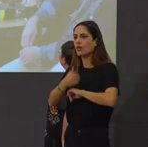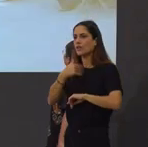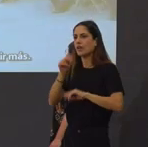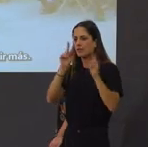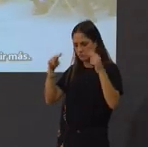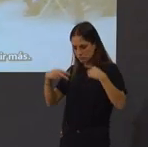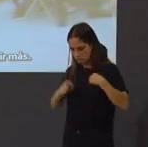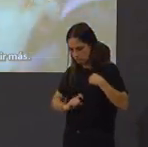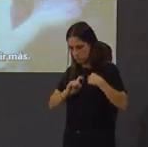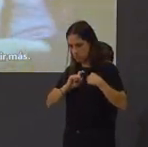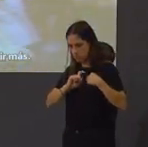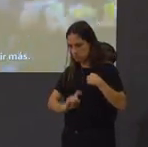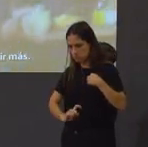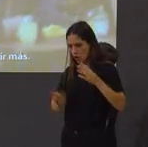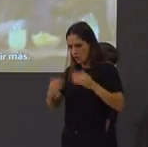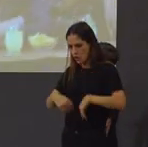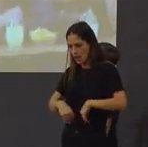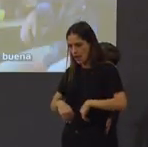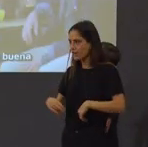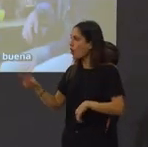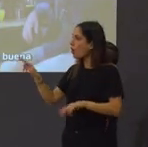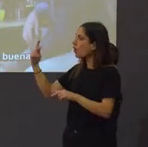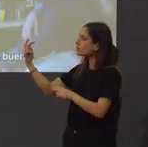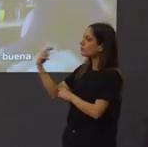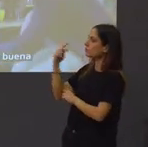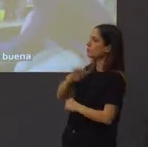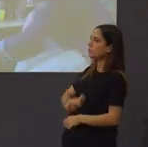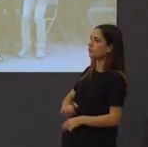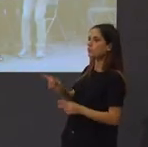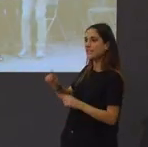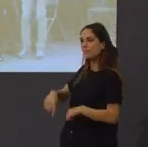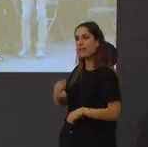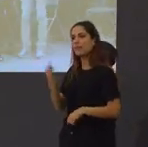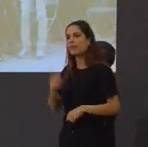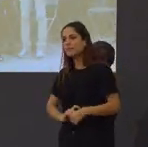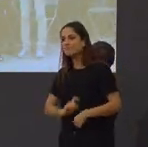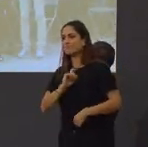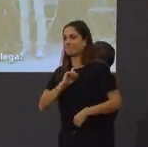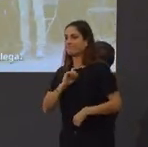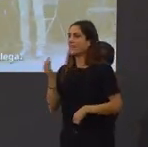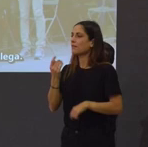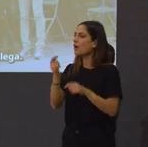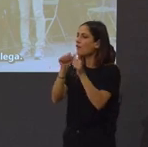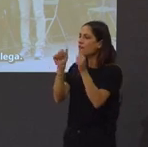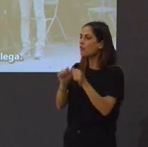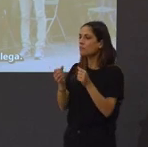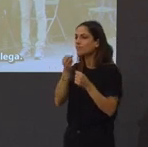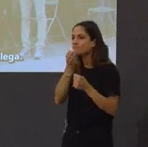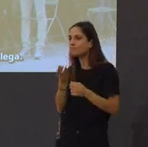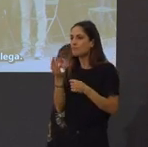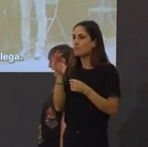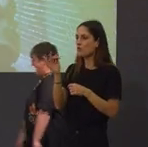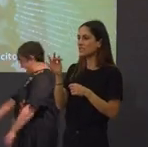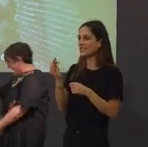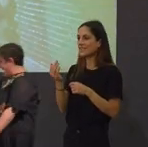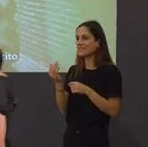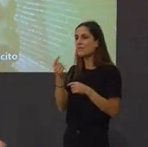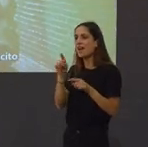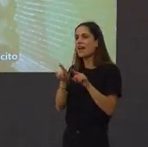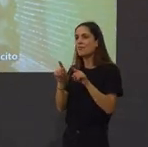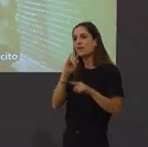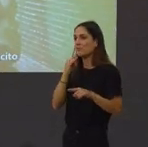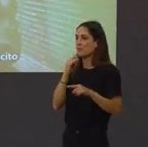ninguén. Había que presumir máis. E había unha forma boa de presumir. Presumir. A Galega.